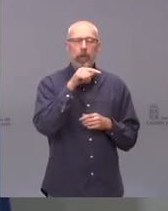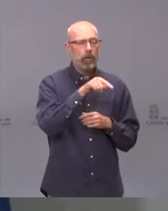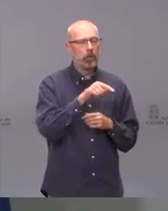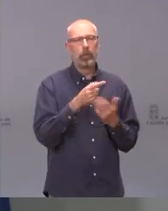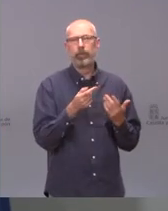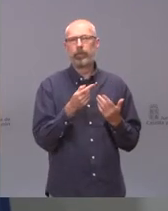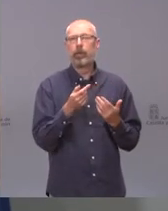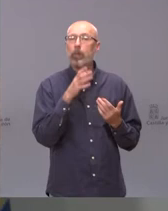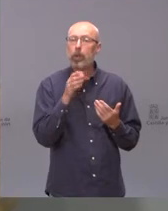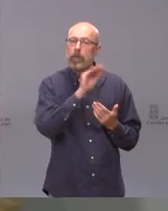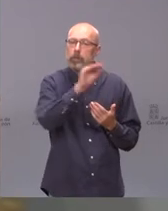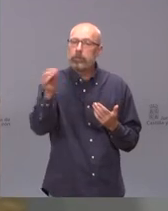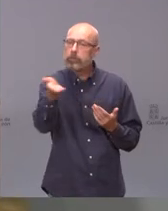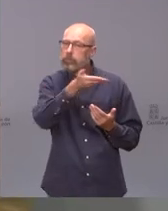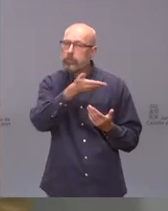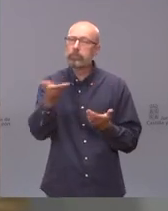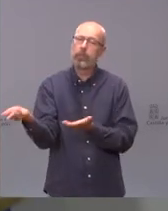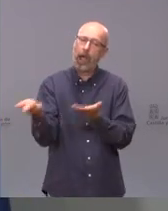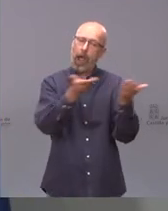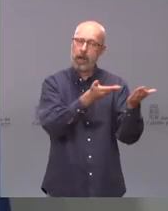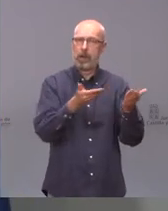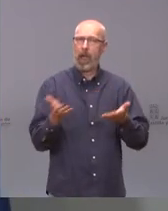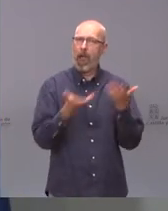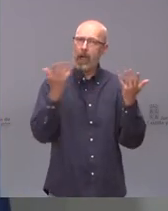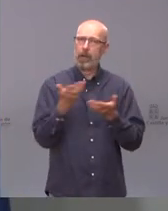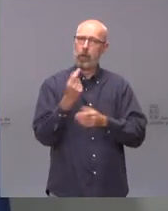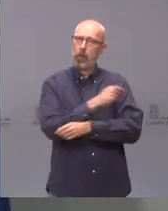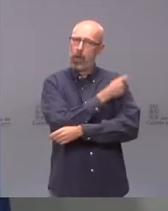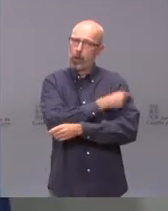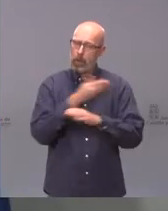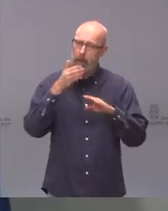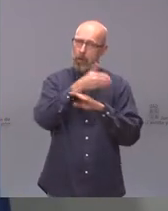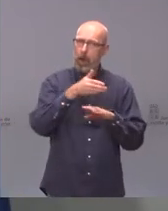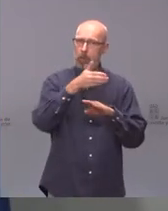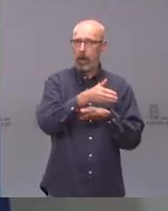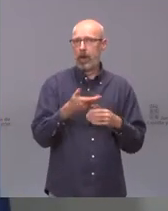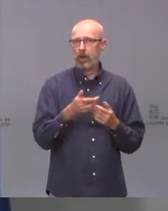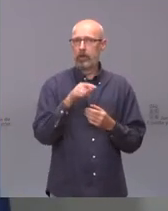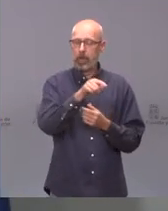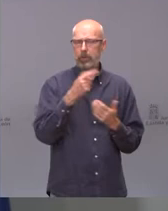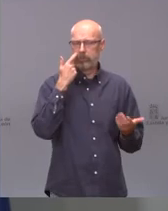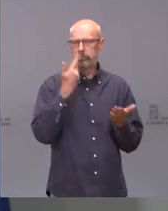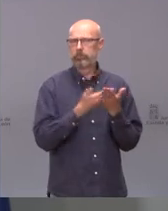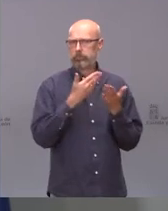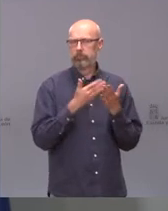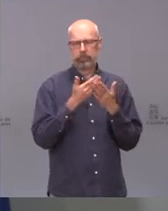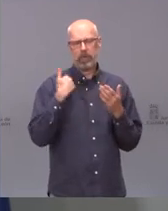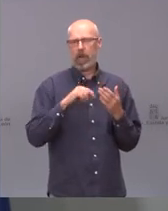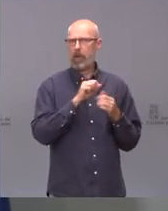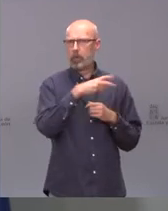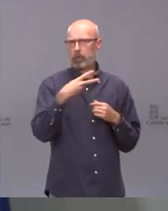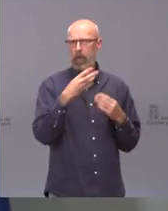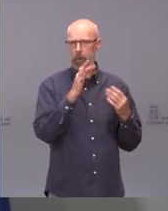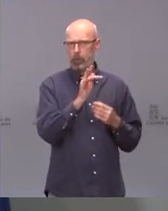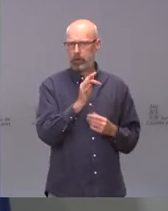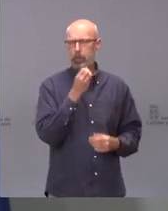participar en la campaña de vacunación, que insisto, está teniendo efectos ya y está teniendo muy buenos efectos.